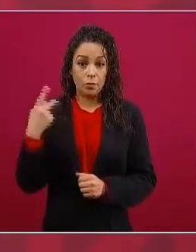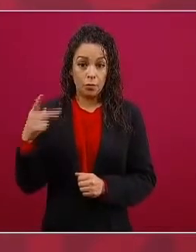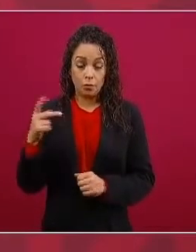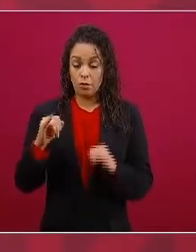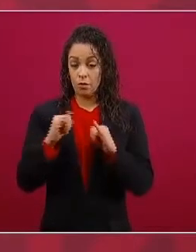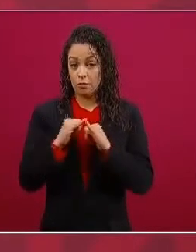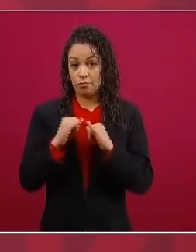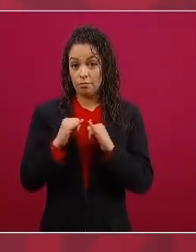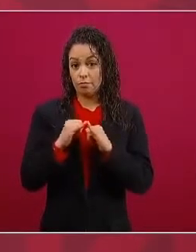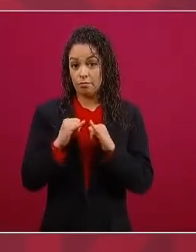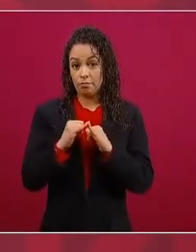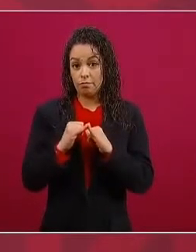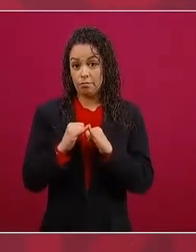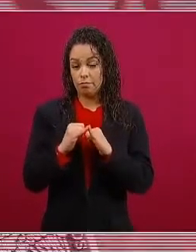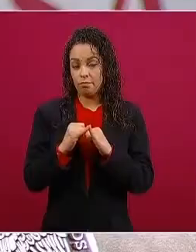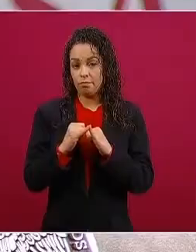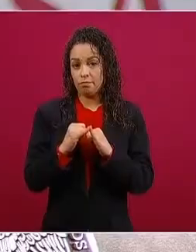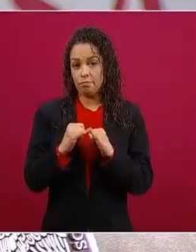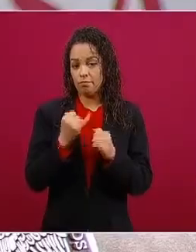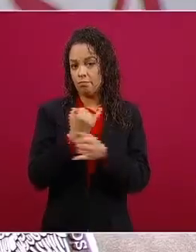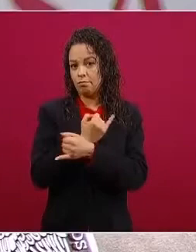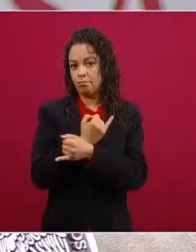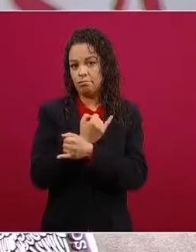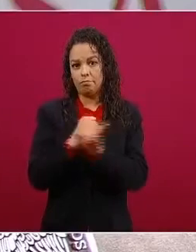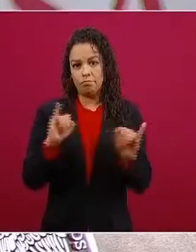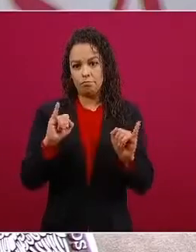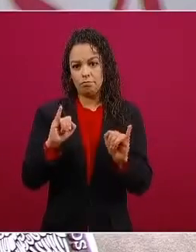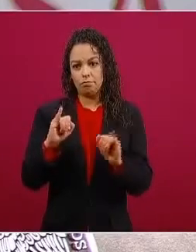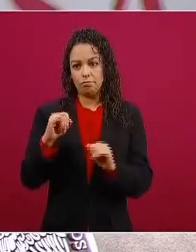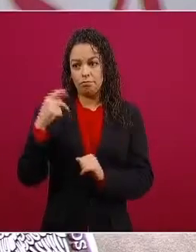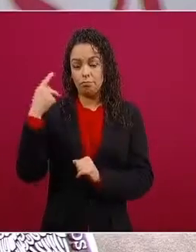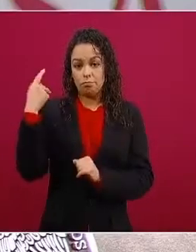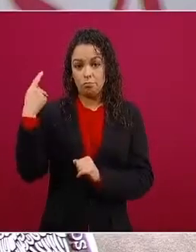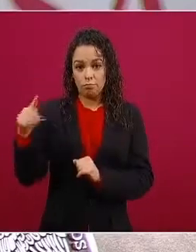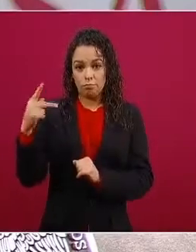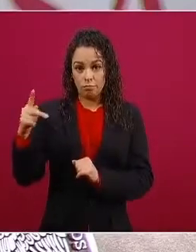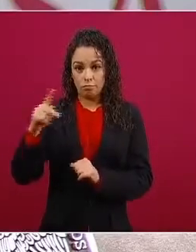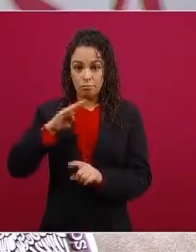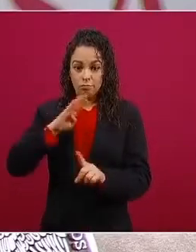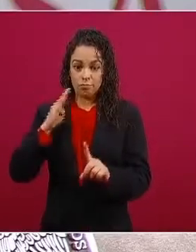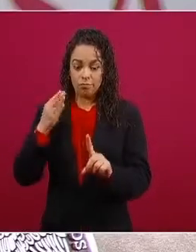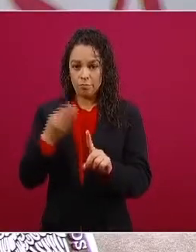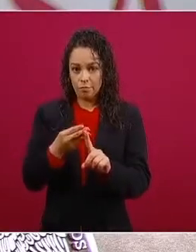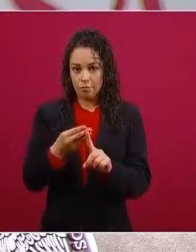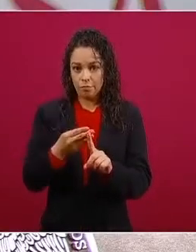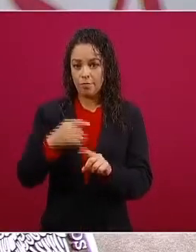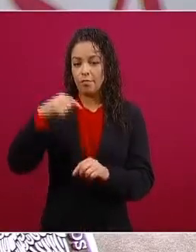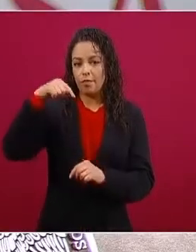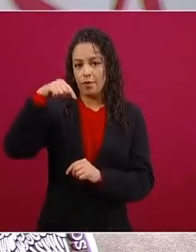autónoma que pertenece al Estado mexicano, para decirlo mejor,